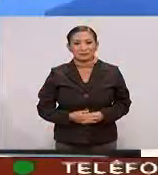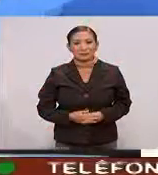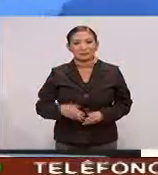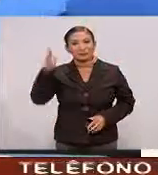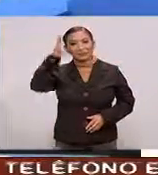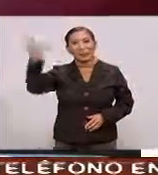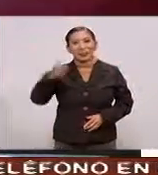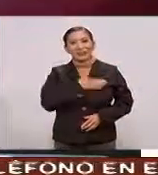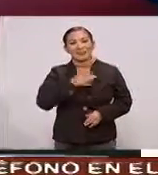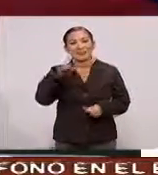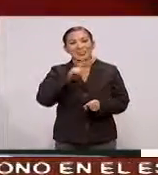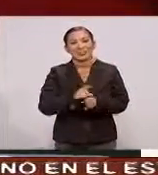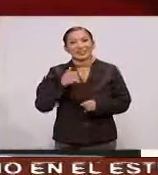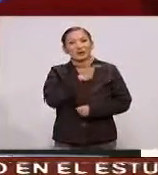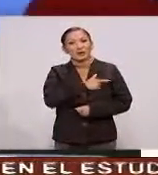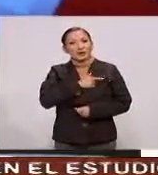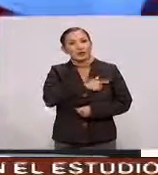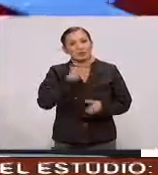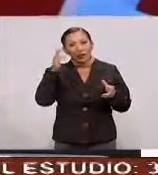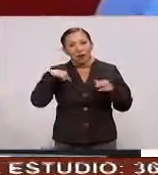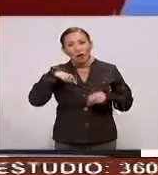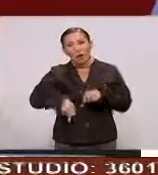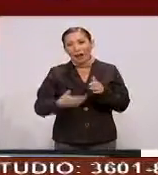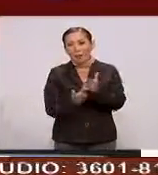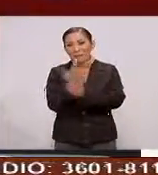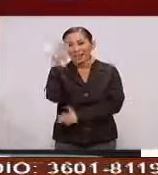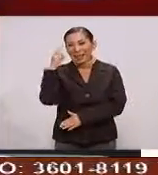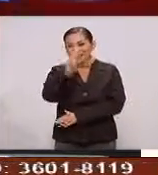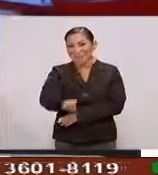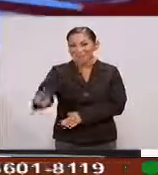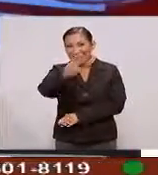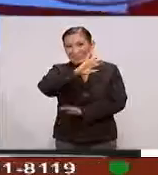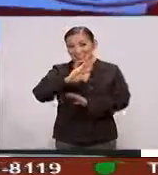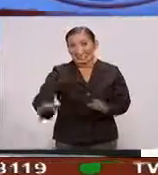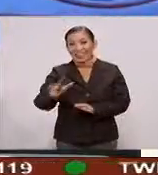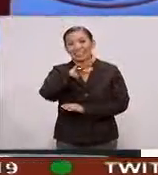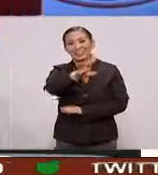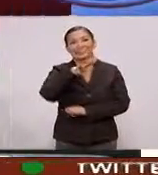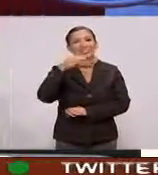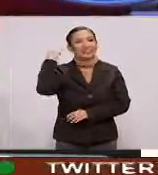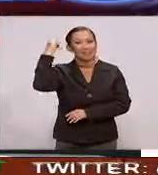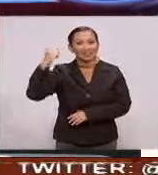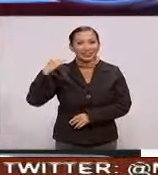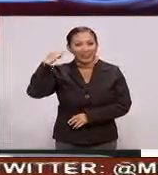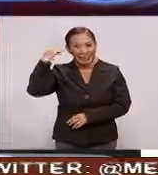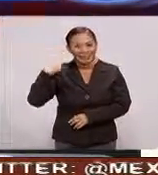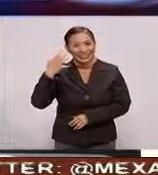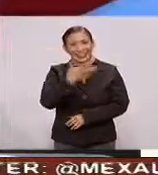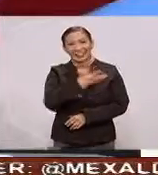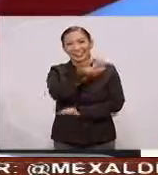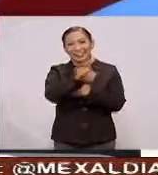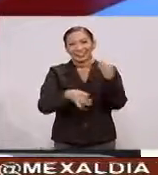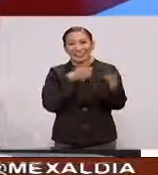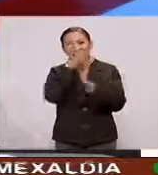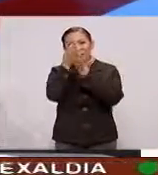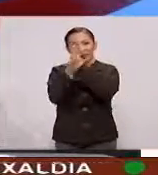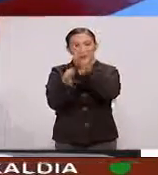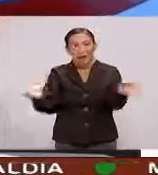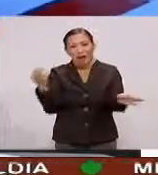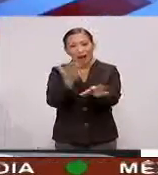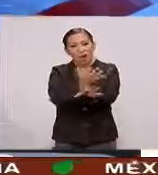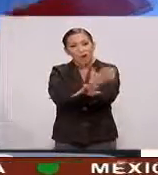Hola, ¿qué tal? Muy buenos días Es un placer saludarlos esta mañana de viernes Ya viernes 18 de marzo Tenemos toda la información